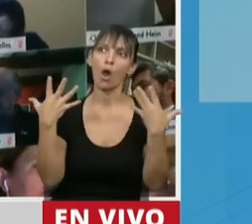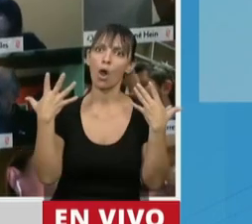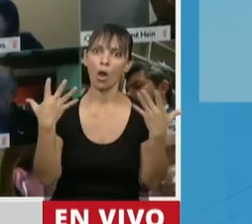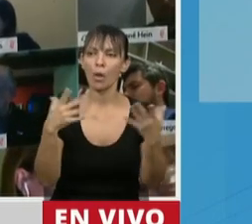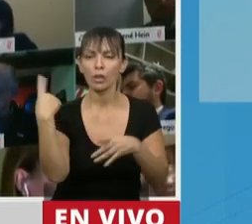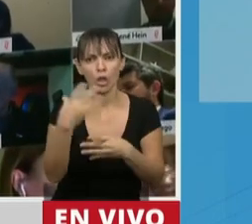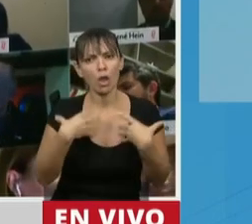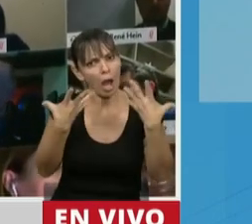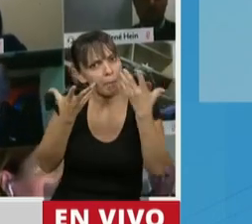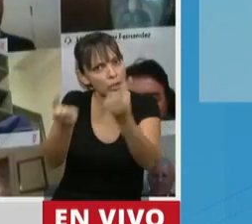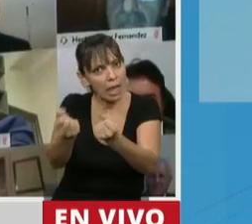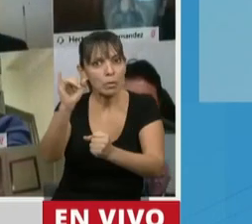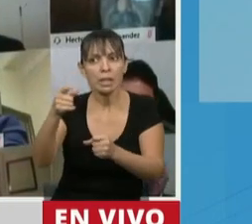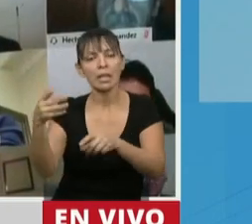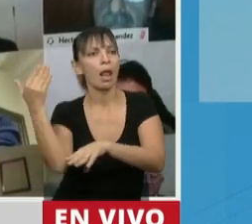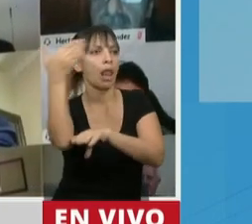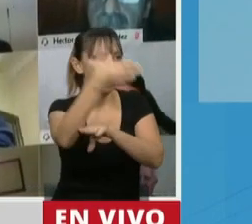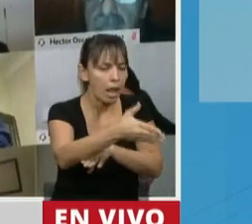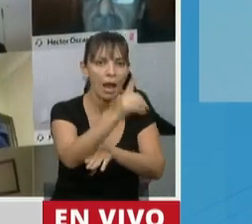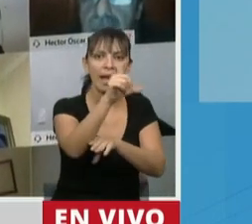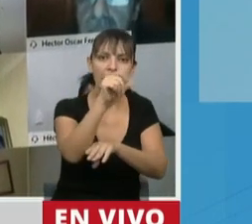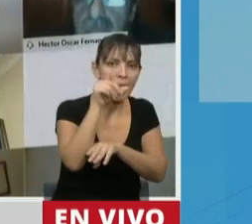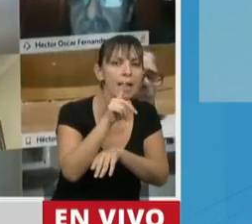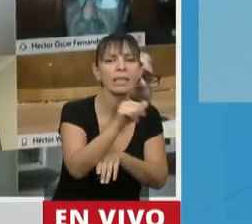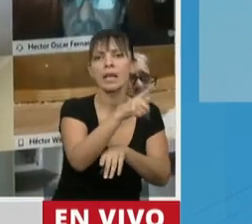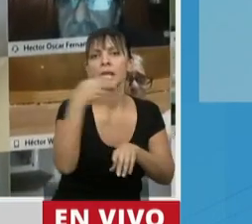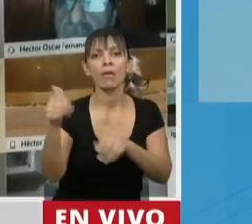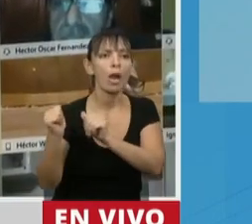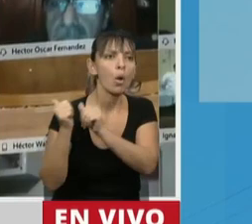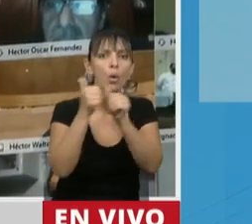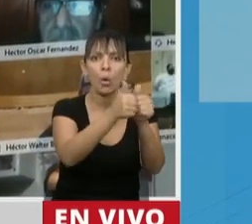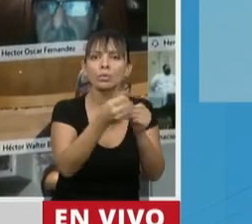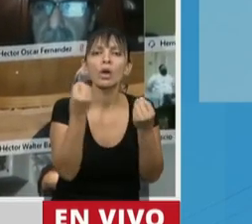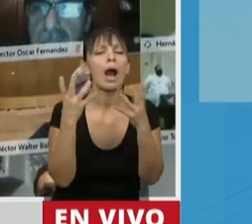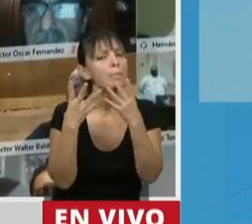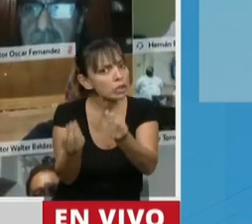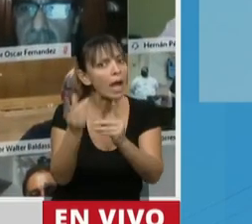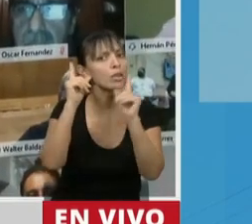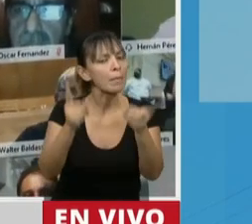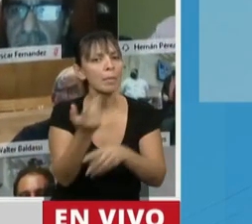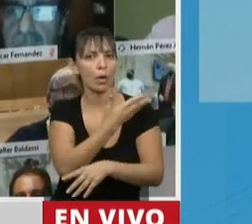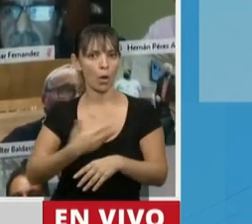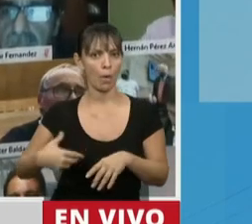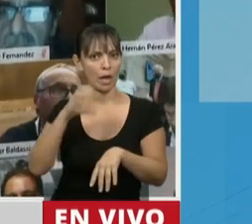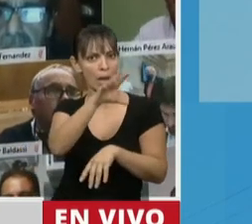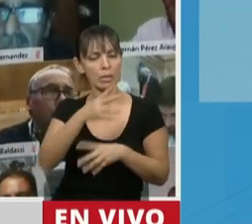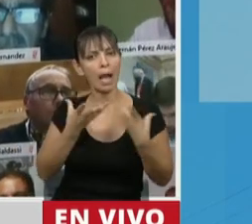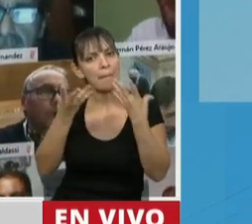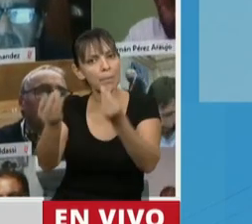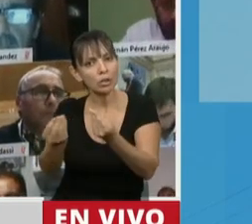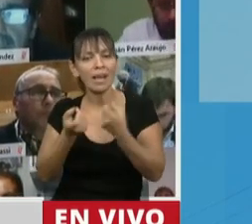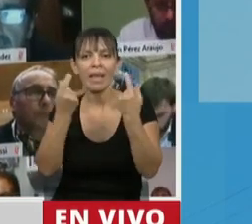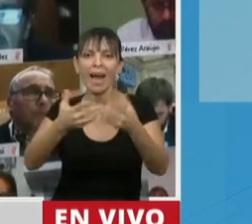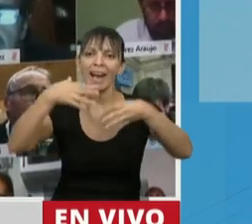todos nos solidarizamos, que tuvo que ir a Caleta Olivia, fue acompañada por un gobierno provincial que garantiza la salud